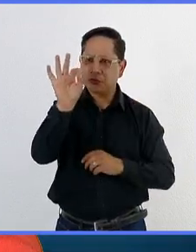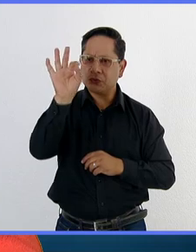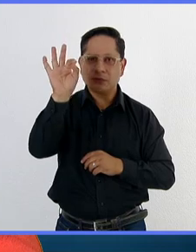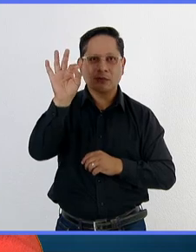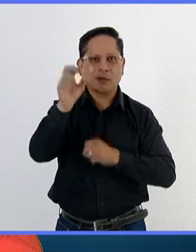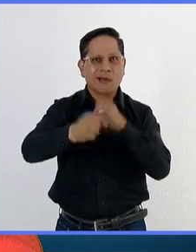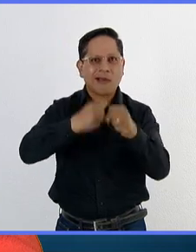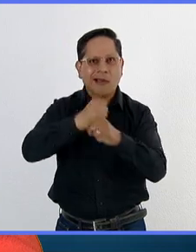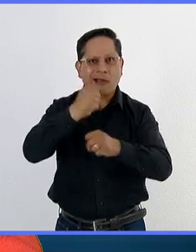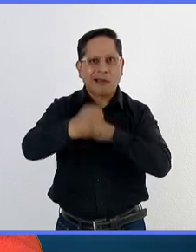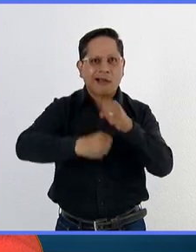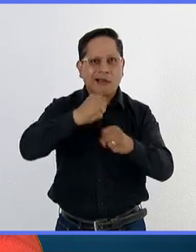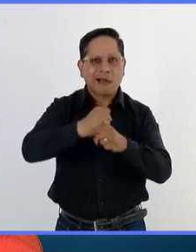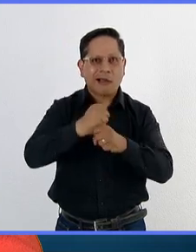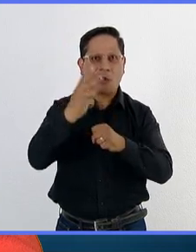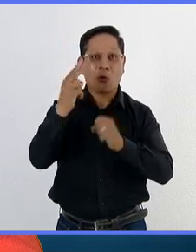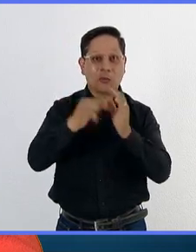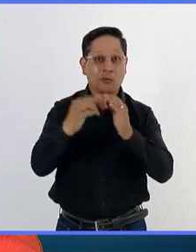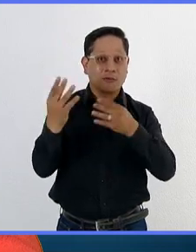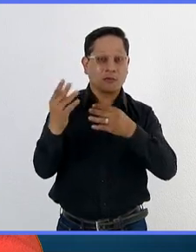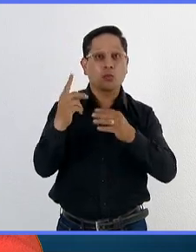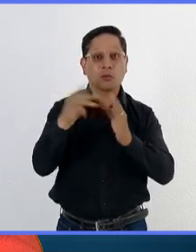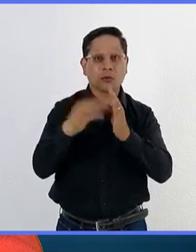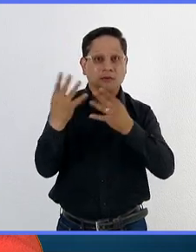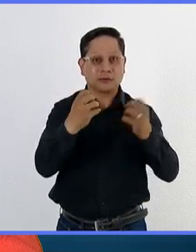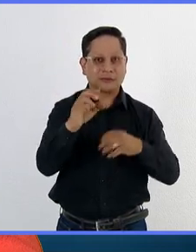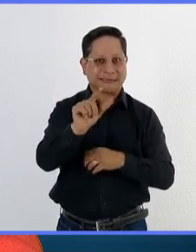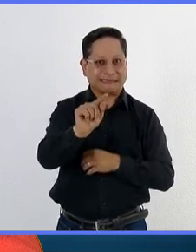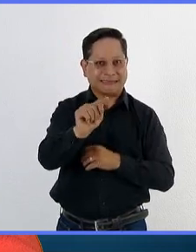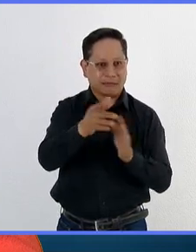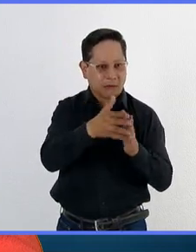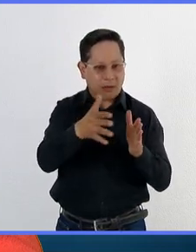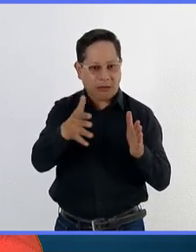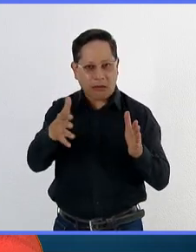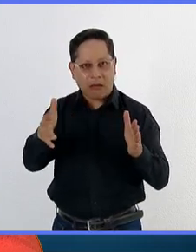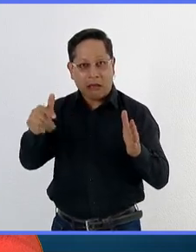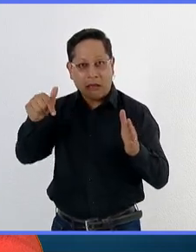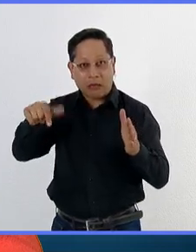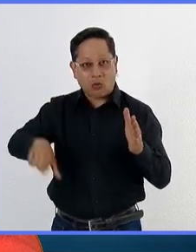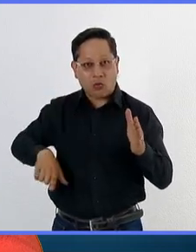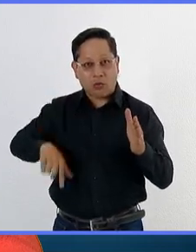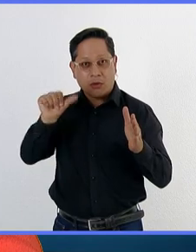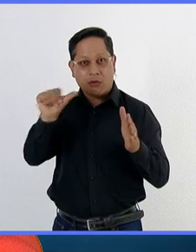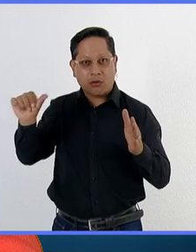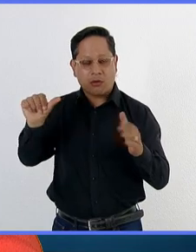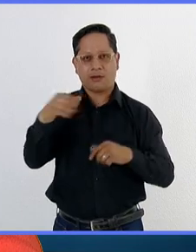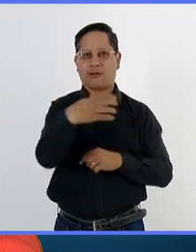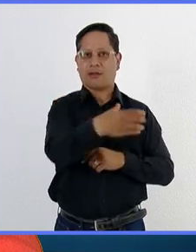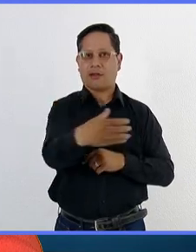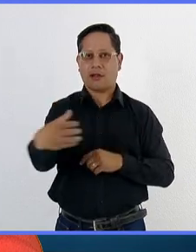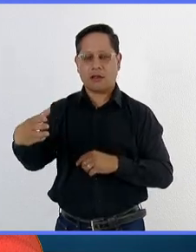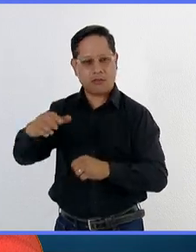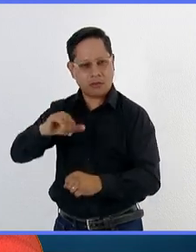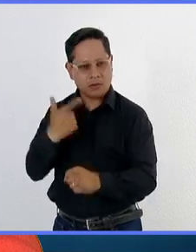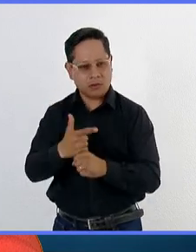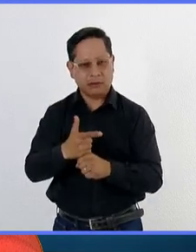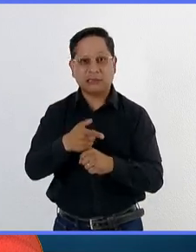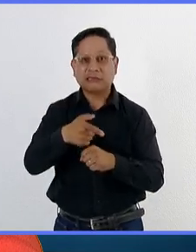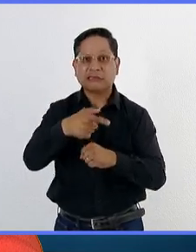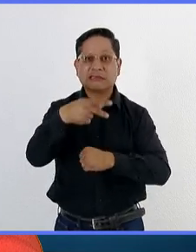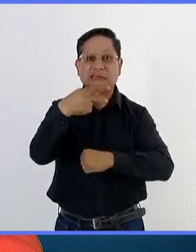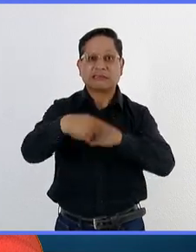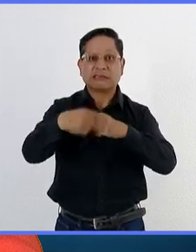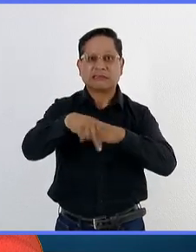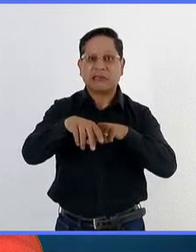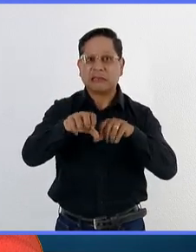año desde la década de los 70 capta la atención de las autoridades de nuestro país en temas de agricultura porque puede convertirse